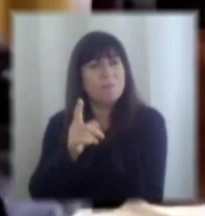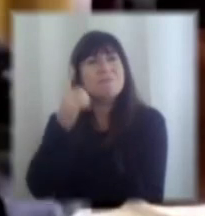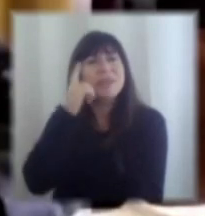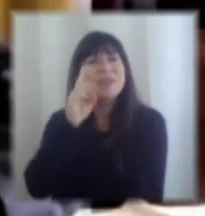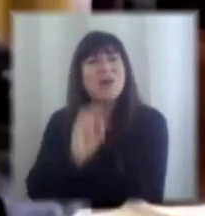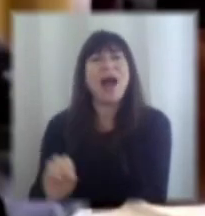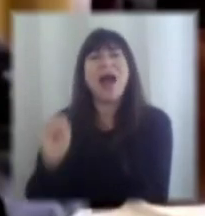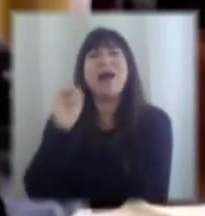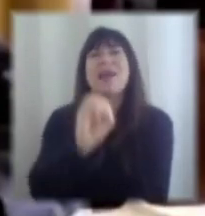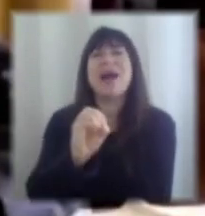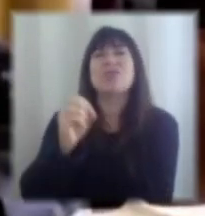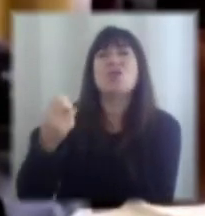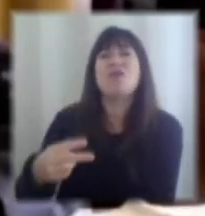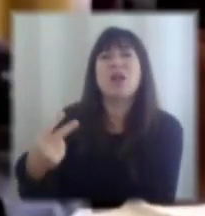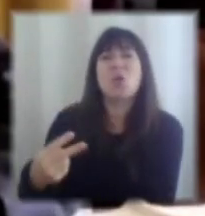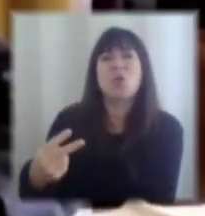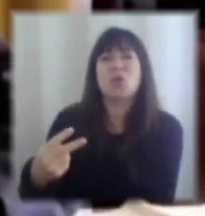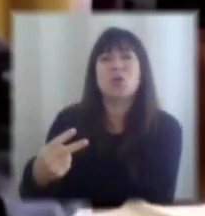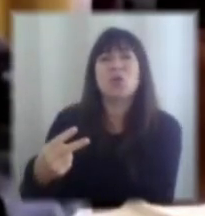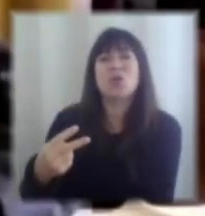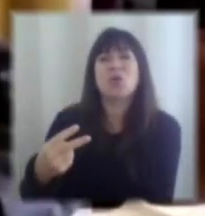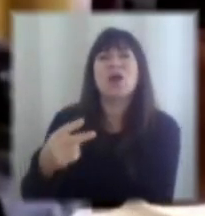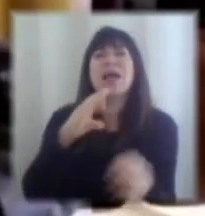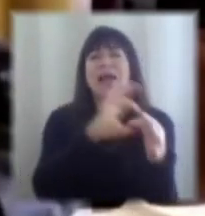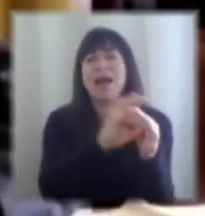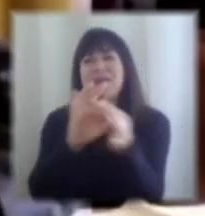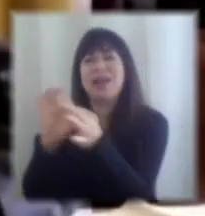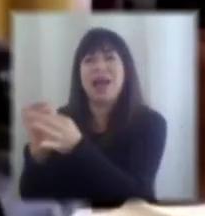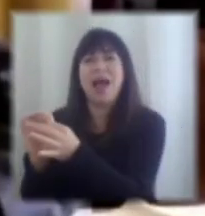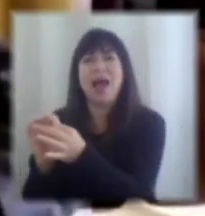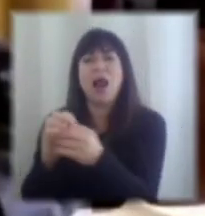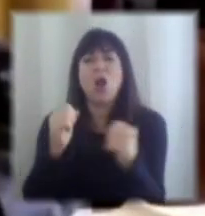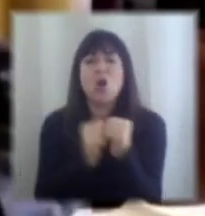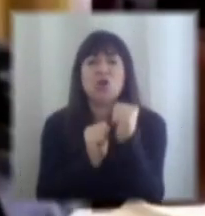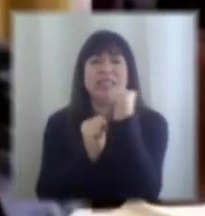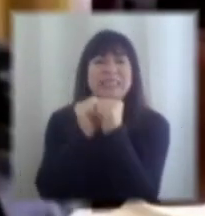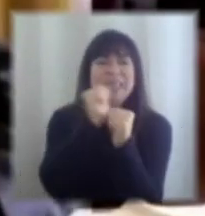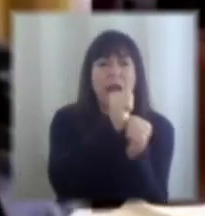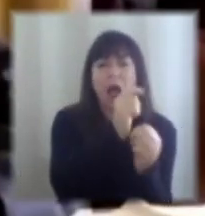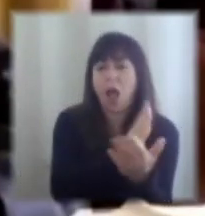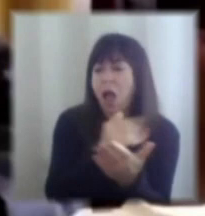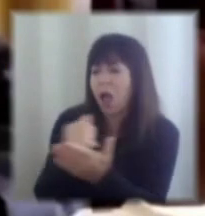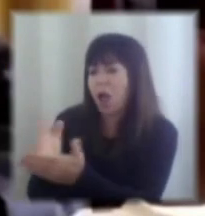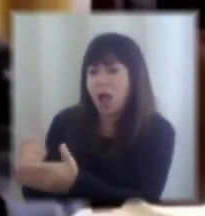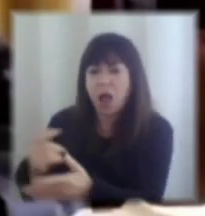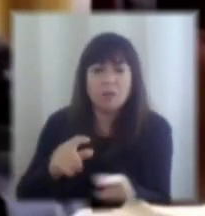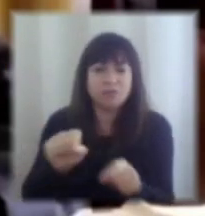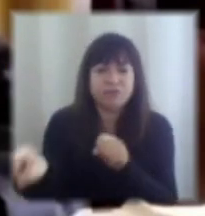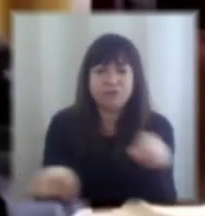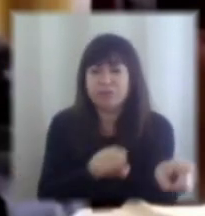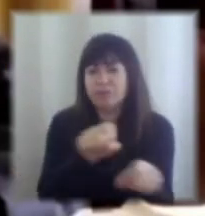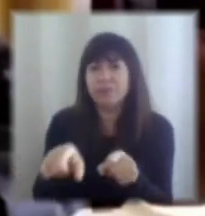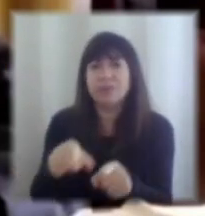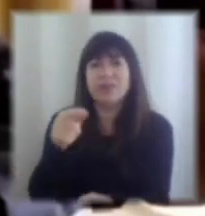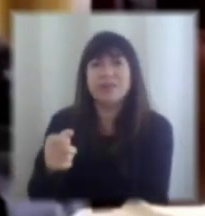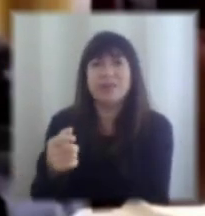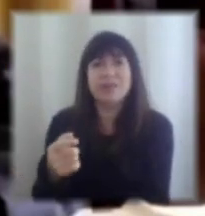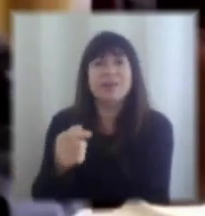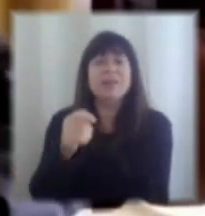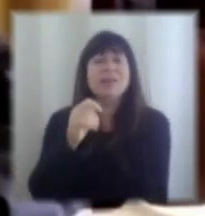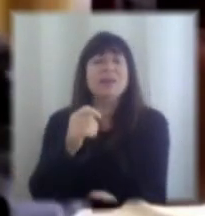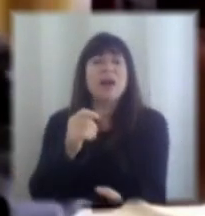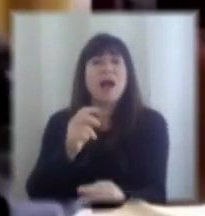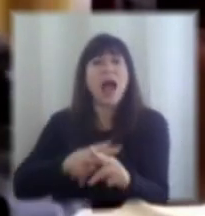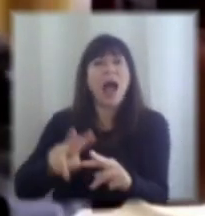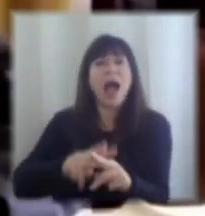valor a través de la cadena logística a través de la distribución y esa agregación de valor genera